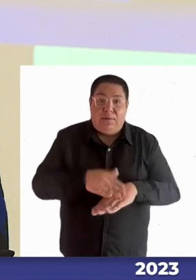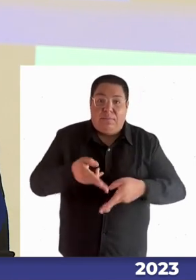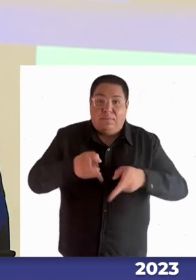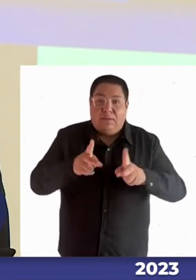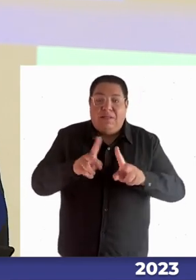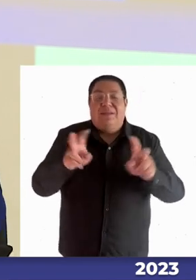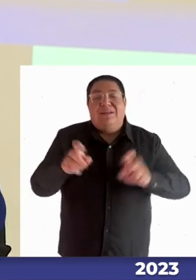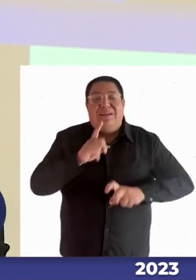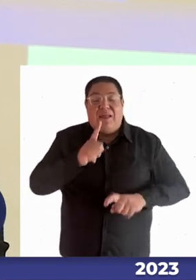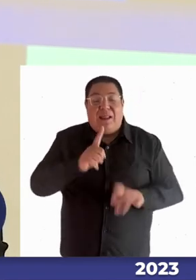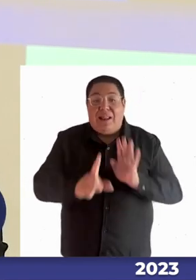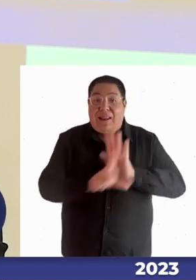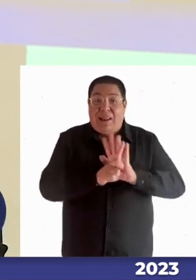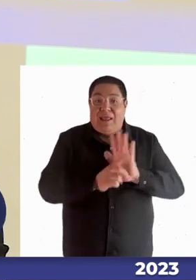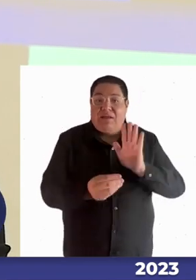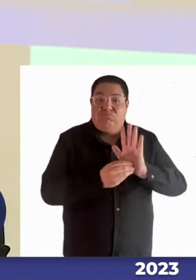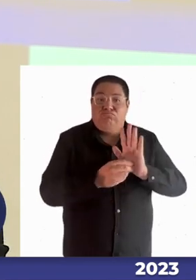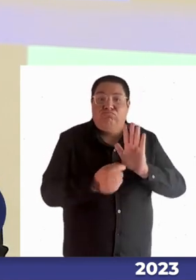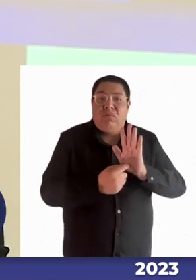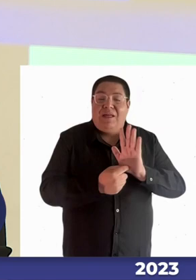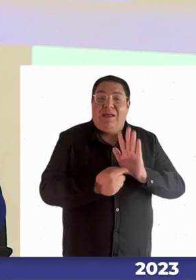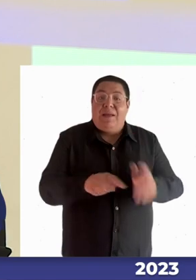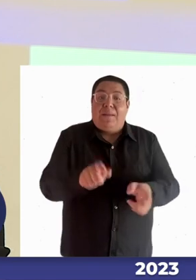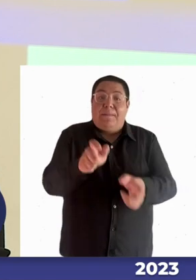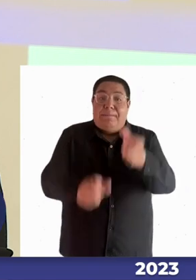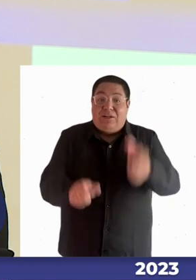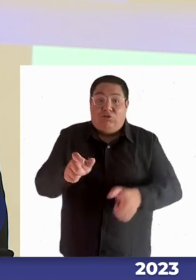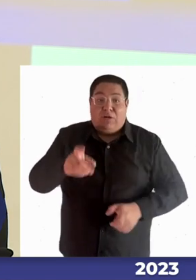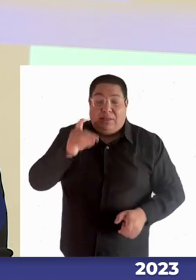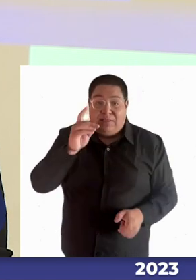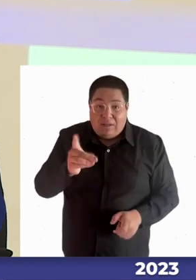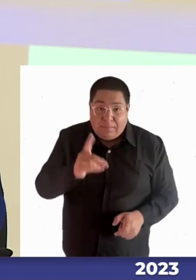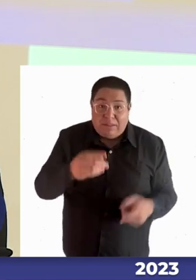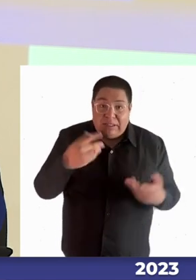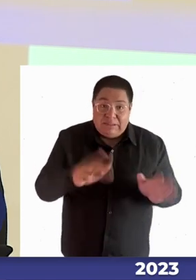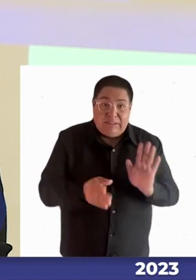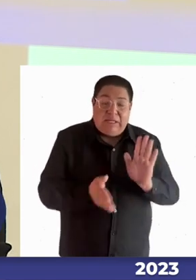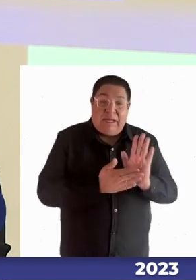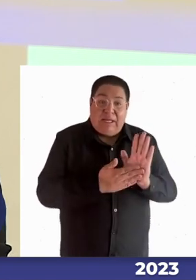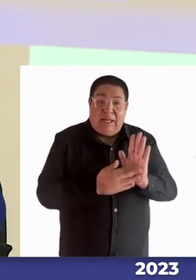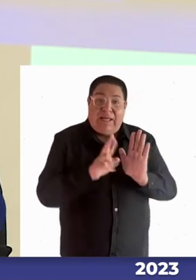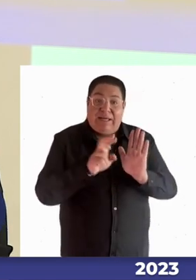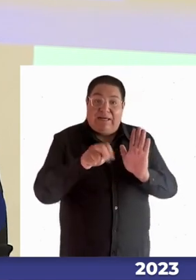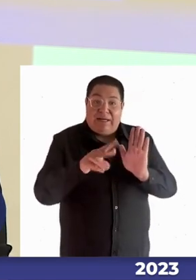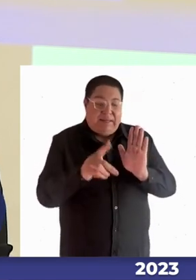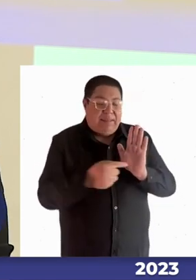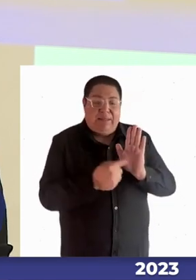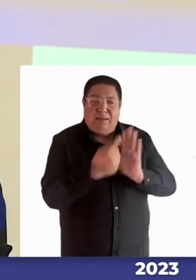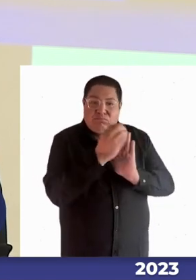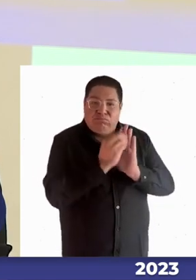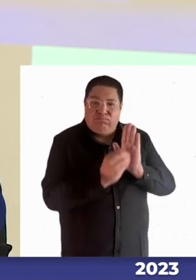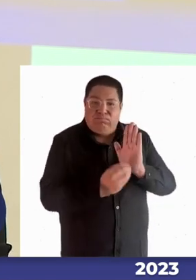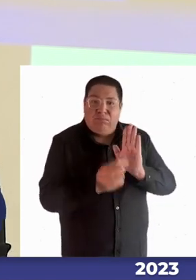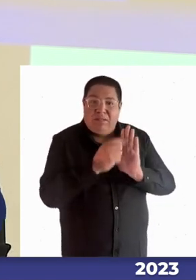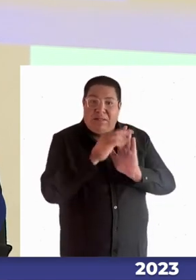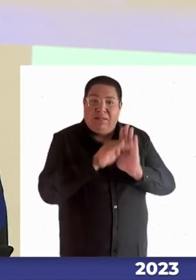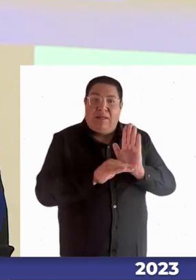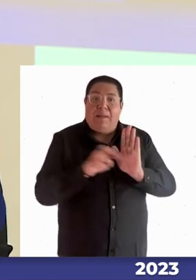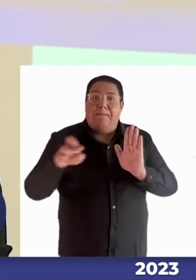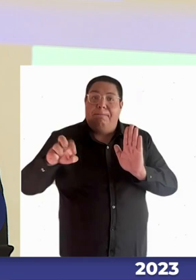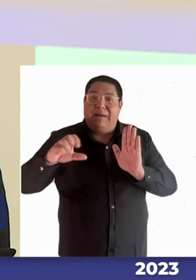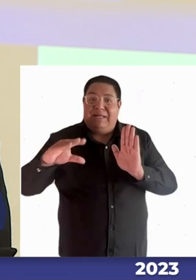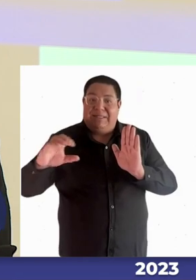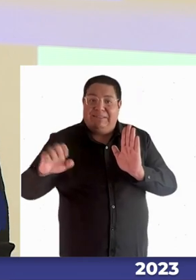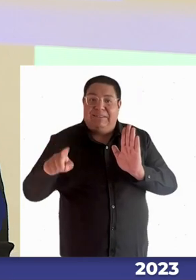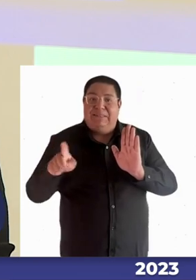en la ley, en que las personas con discapacidad inscritas en el registro, que forman parte del programa PASE, que es un programa de